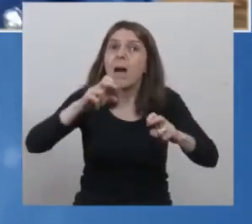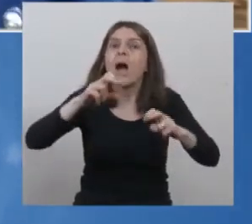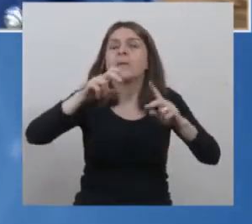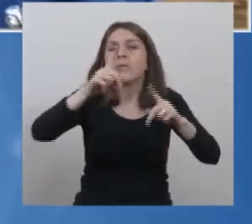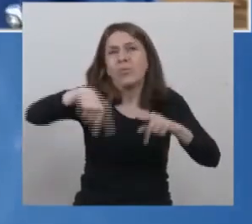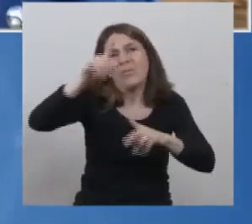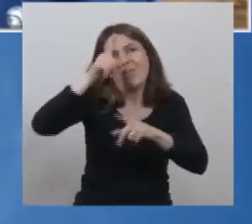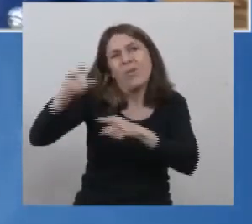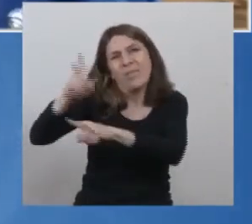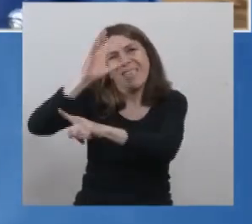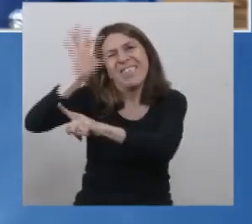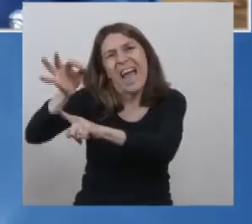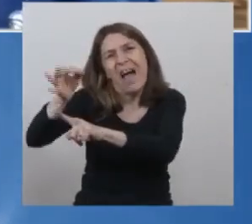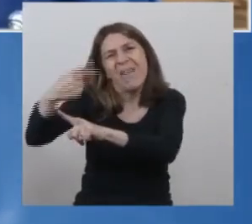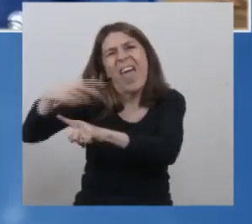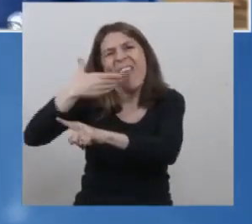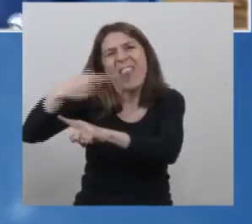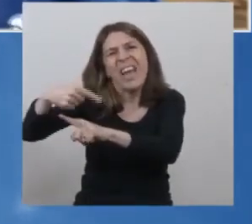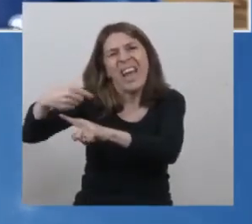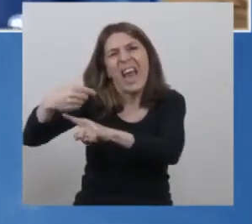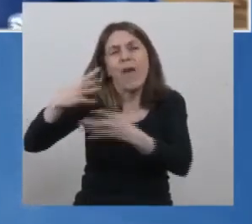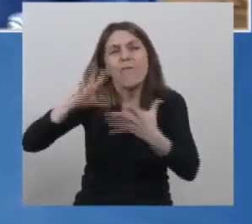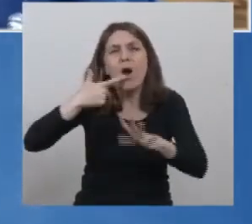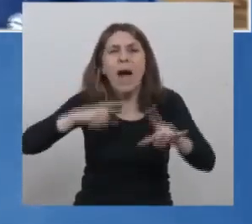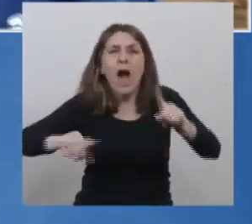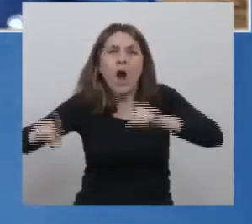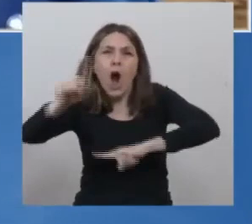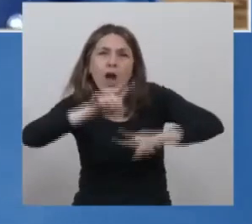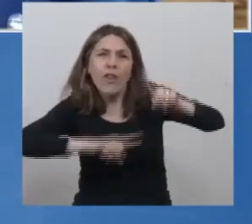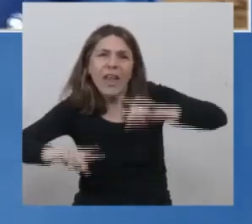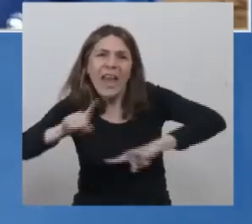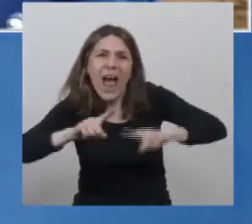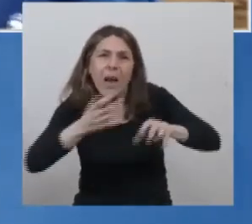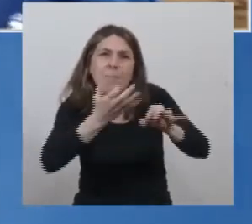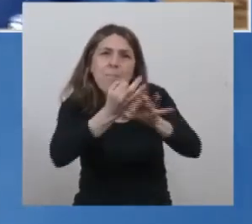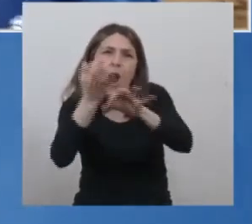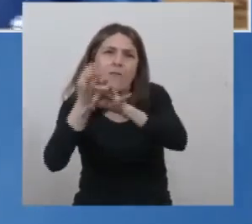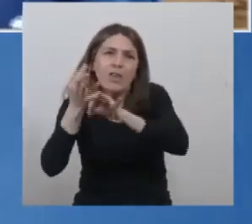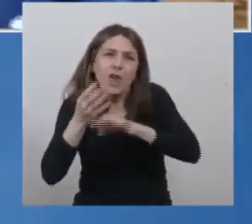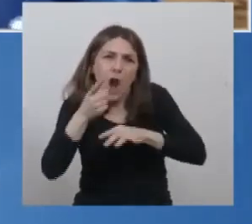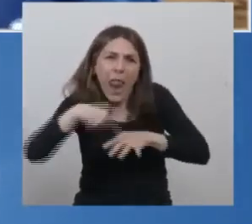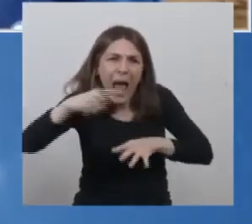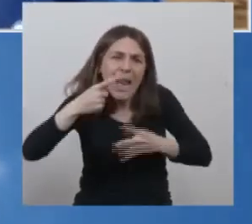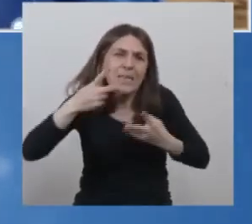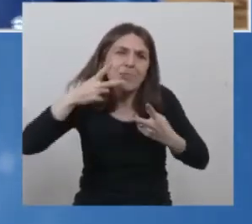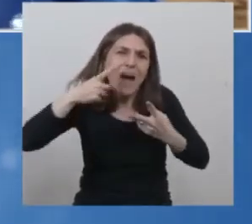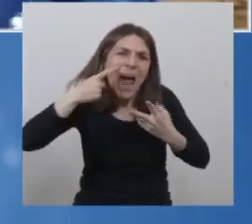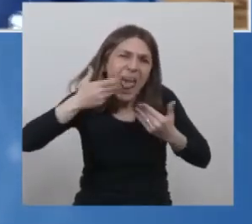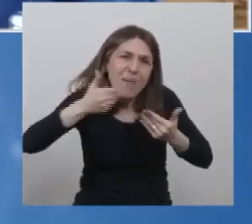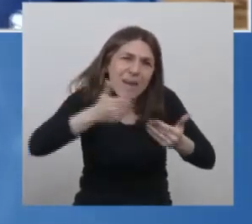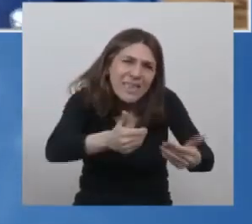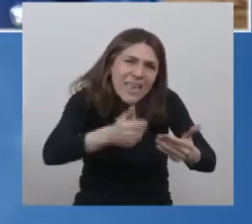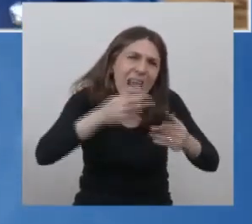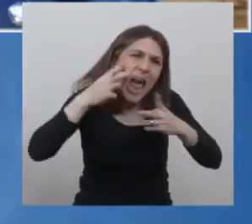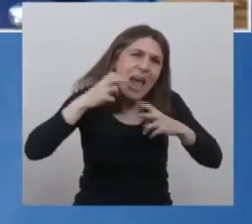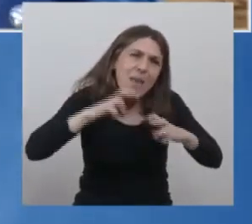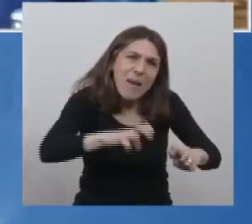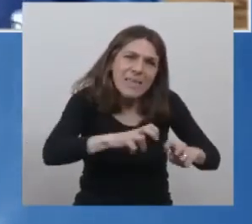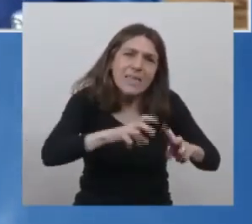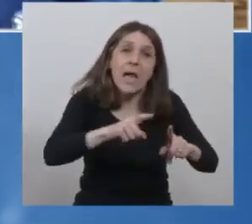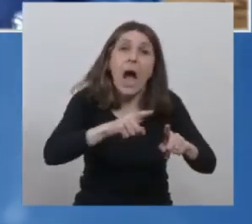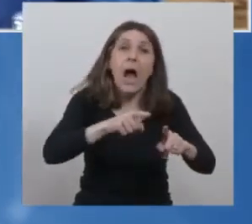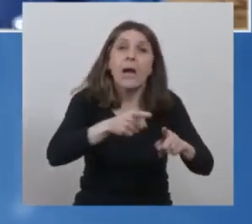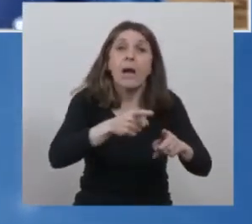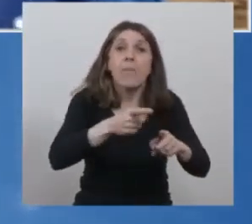estoy hablando. Estoy hablando de la coordinación de especialistas para hacer investigaciones que